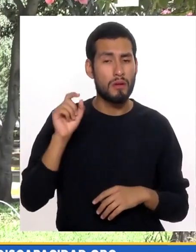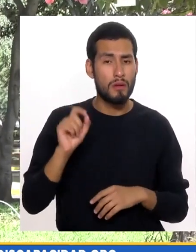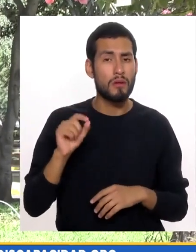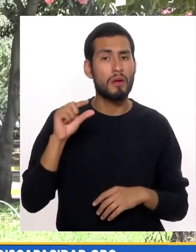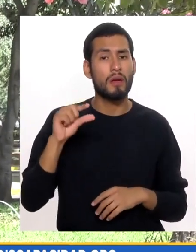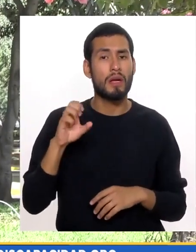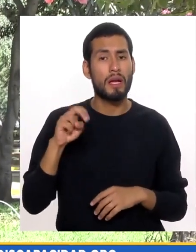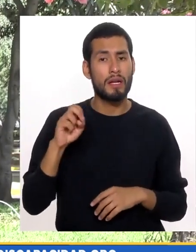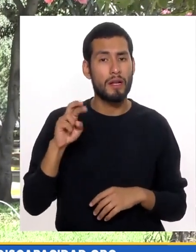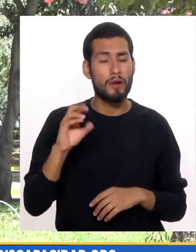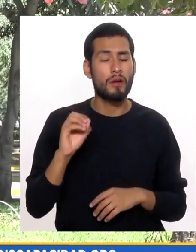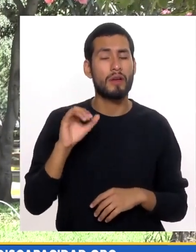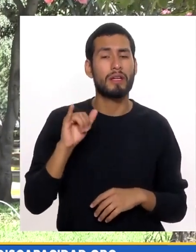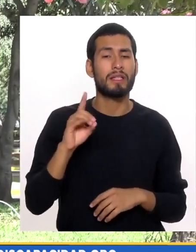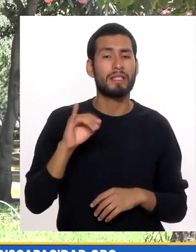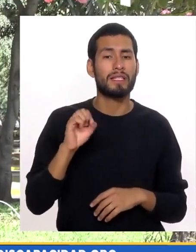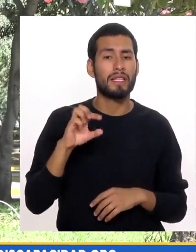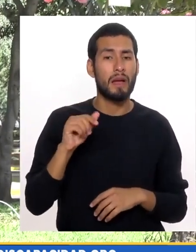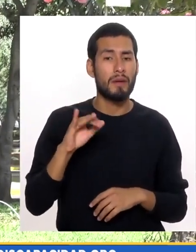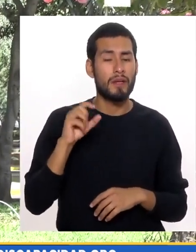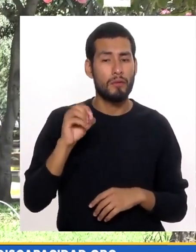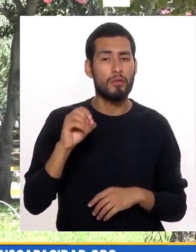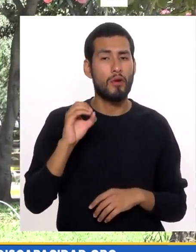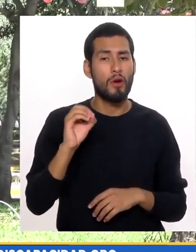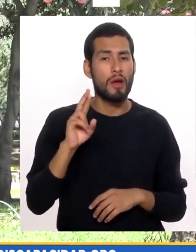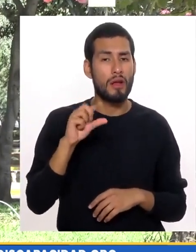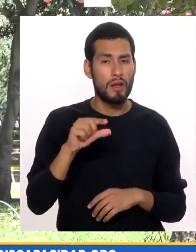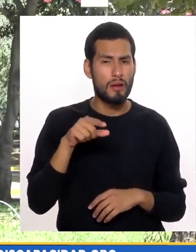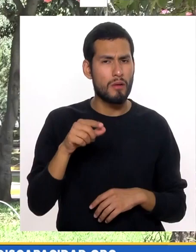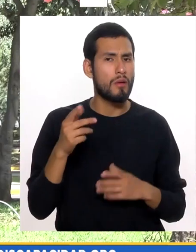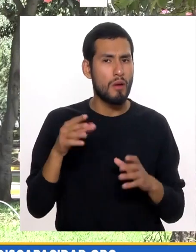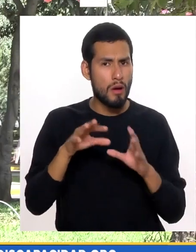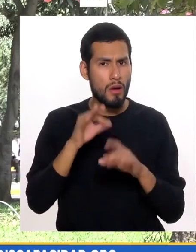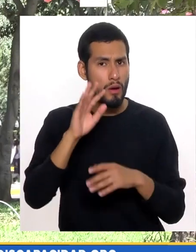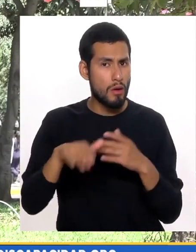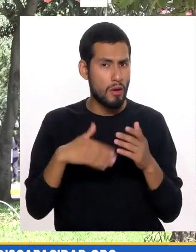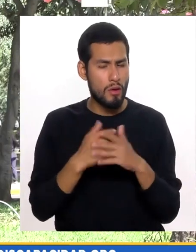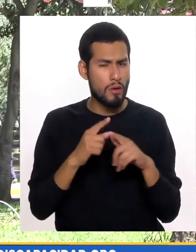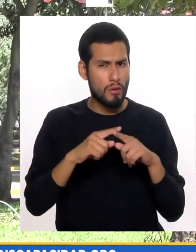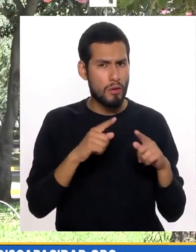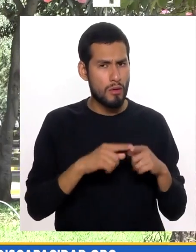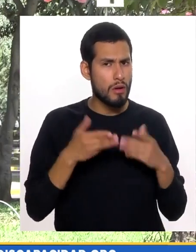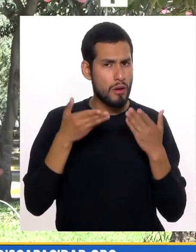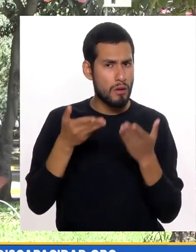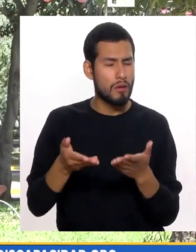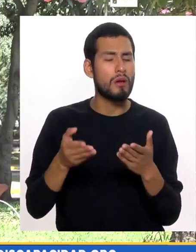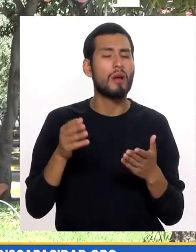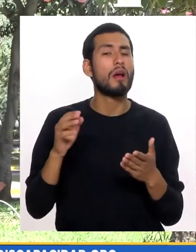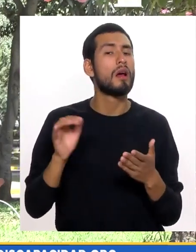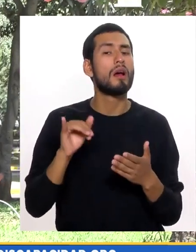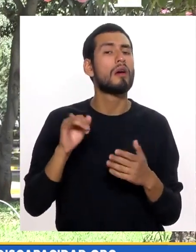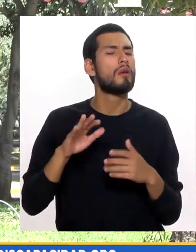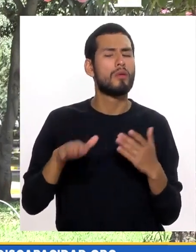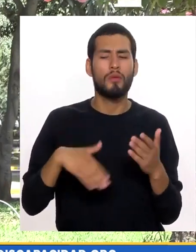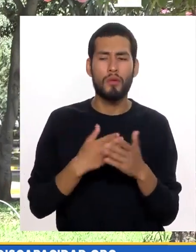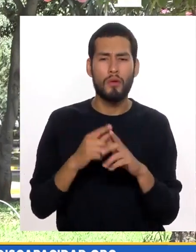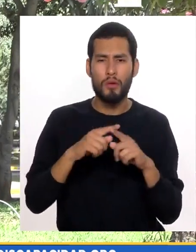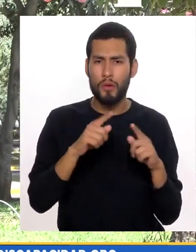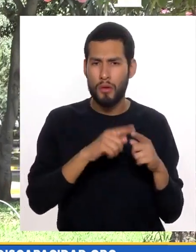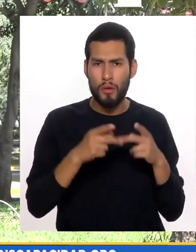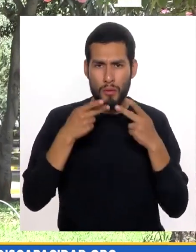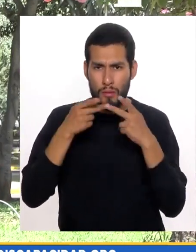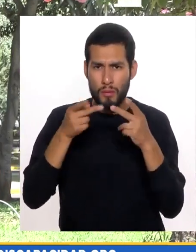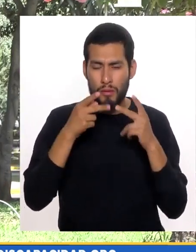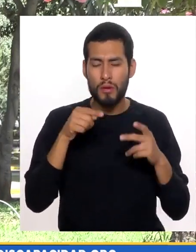Que es www.generiodiscapacidad.org Y ahí va a encontrar No solamente Todas las actividades Que realizamos Sino